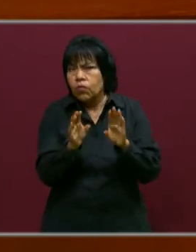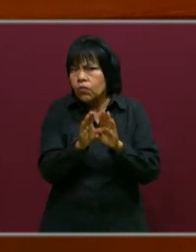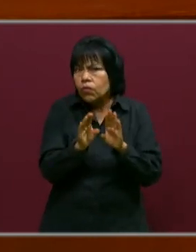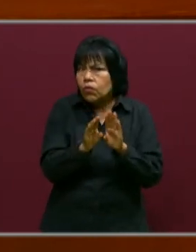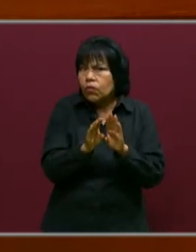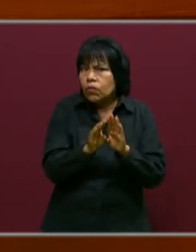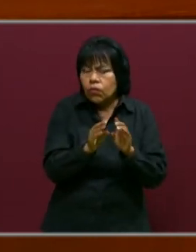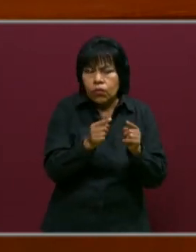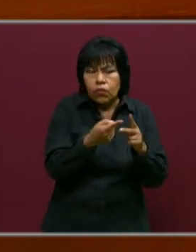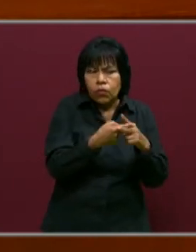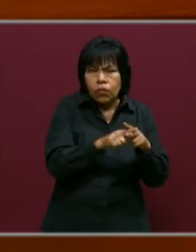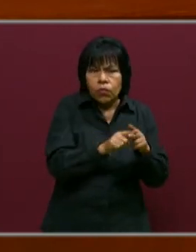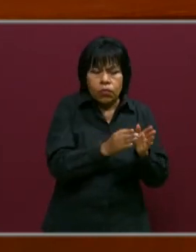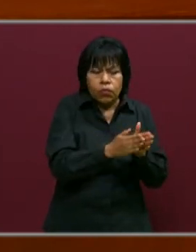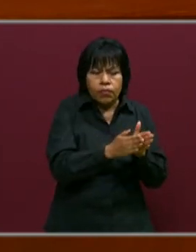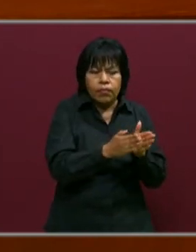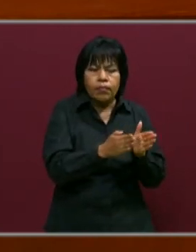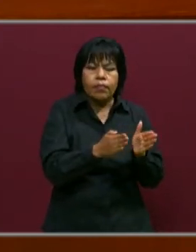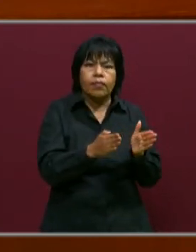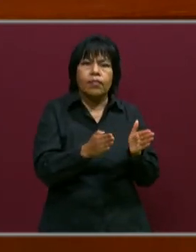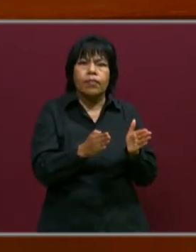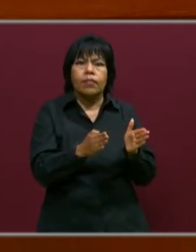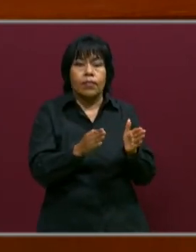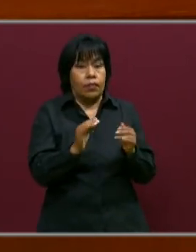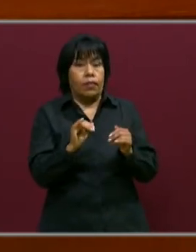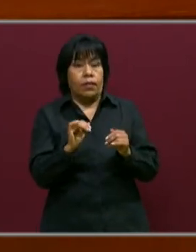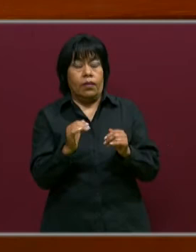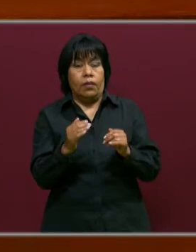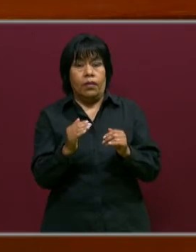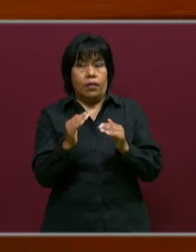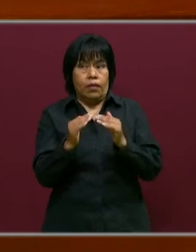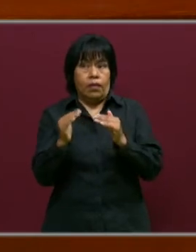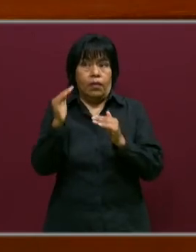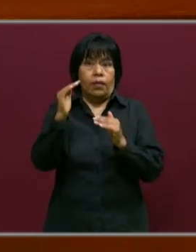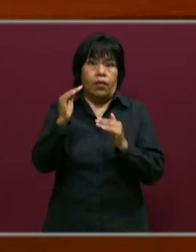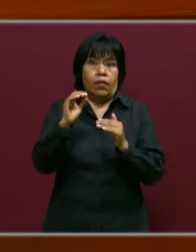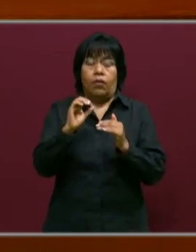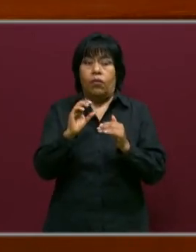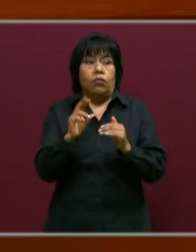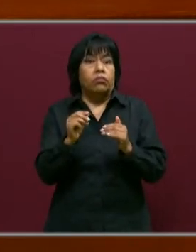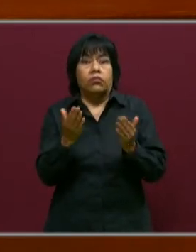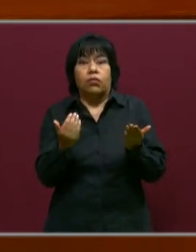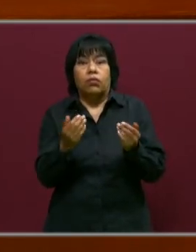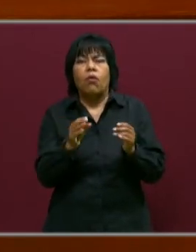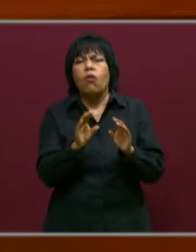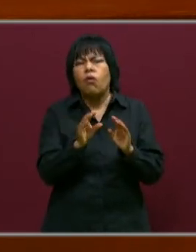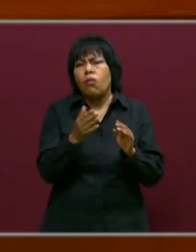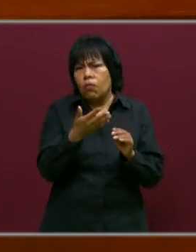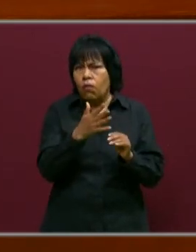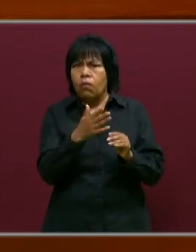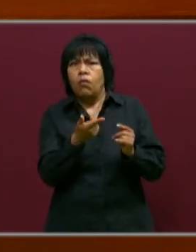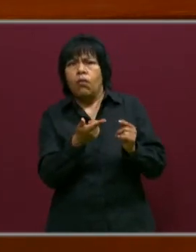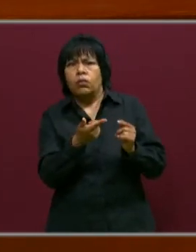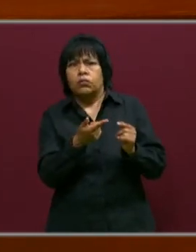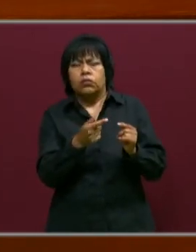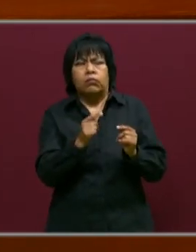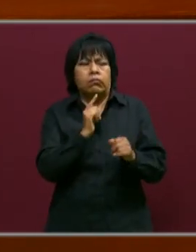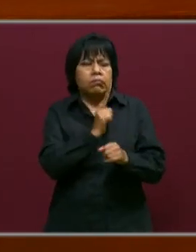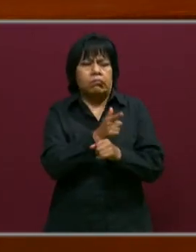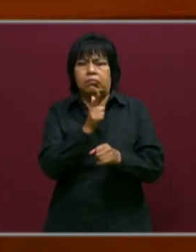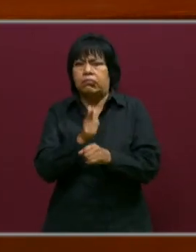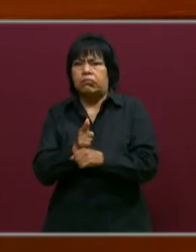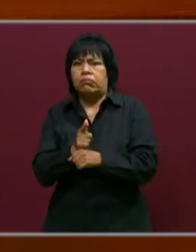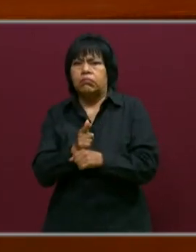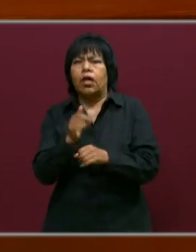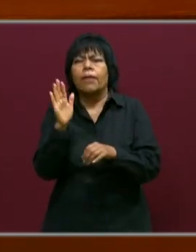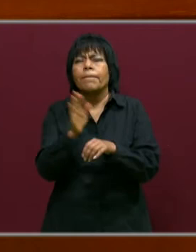cómo se vino dando el avance, o si no lo hubo, o si estuvo intermedio, o qué fue lo que pasó. Y también identificar cuáles fueron